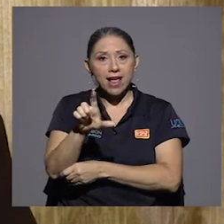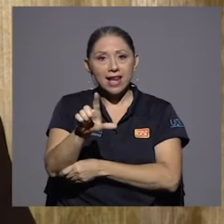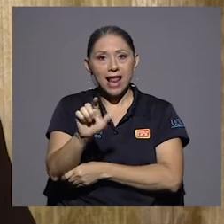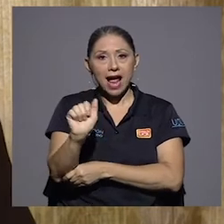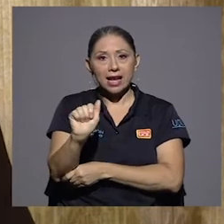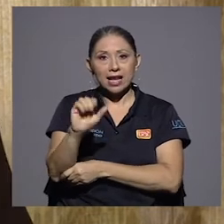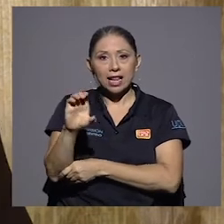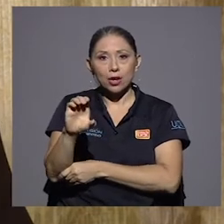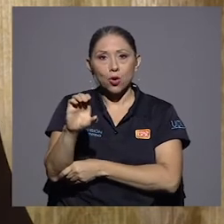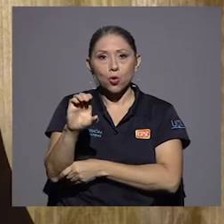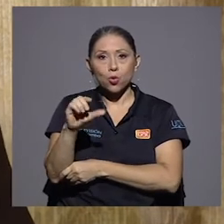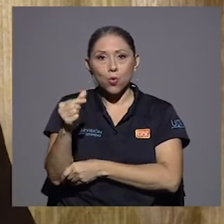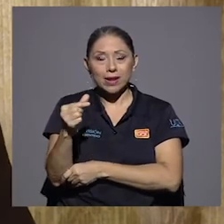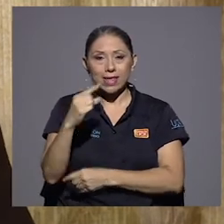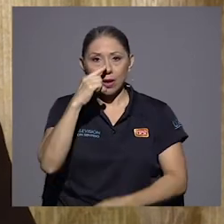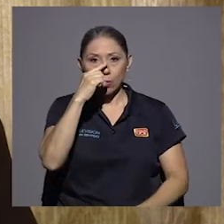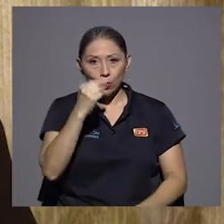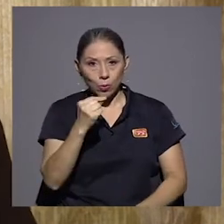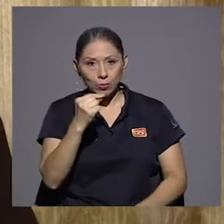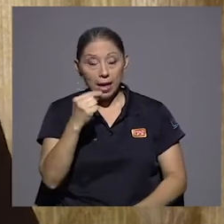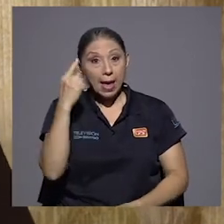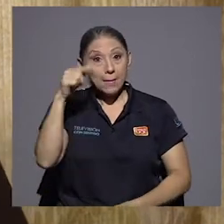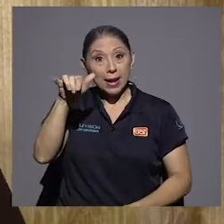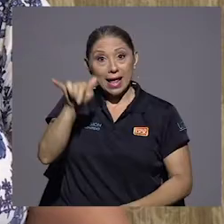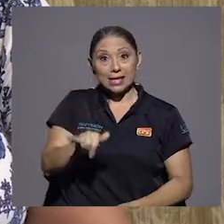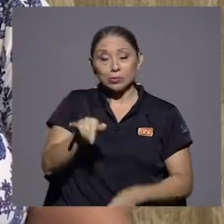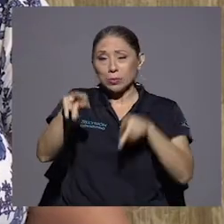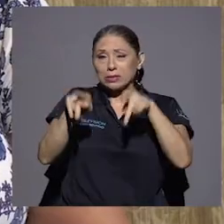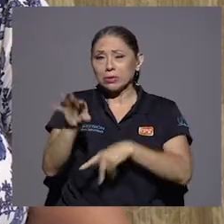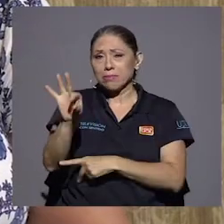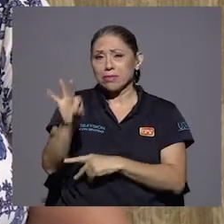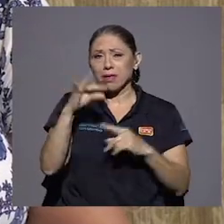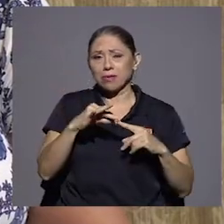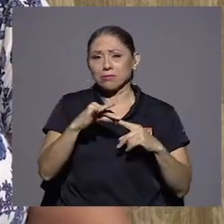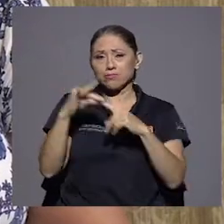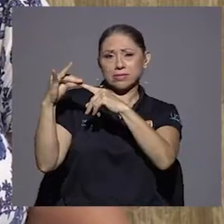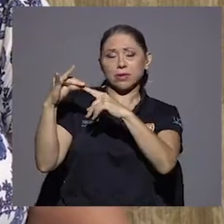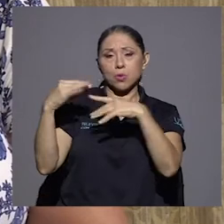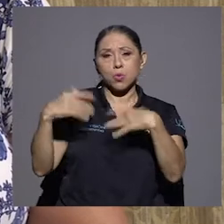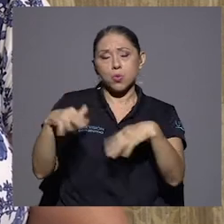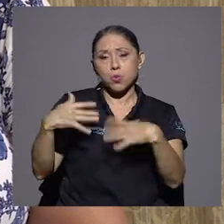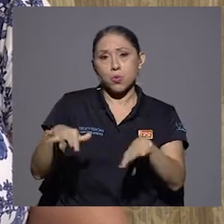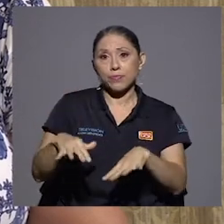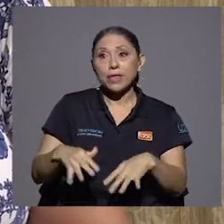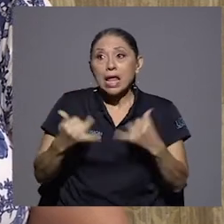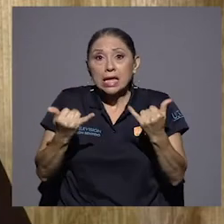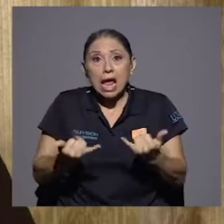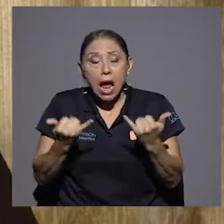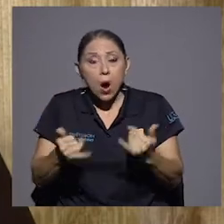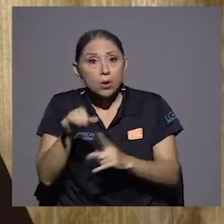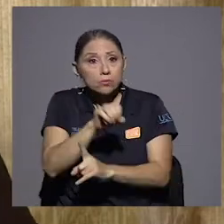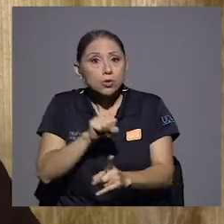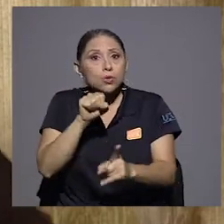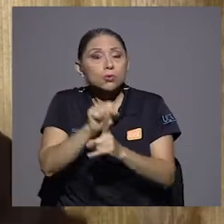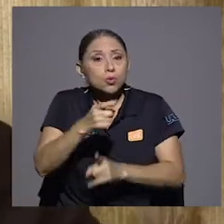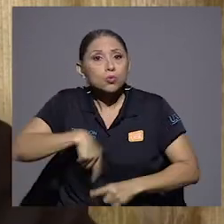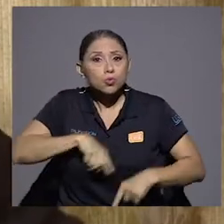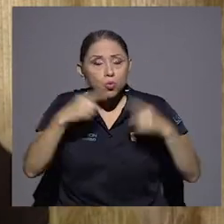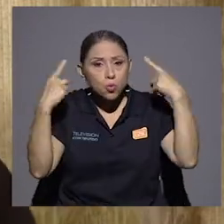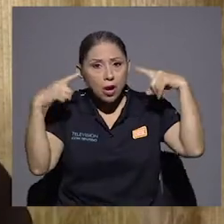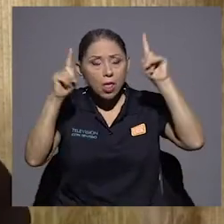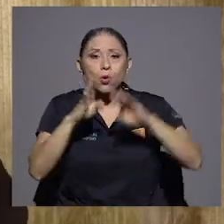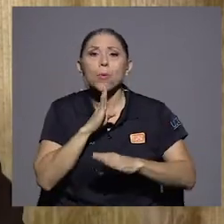Para eso tenemos una invitada para nosotros especialísima, especialísima, y que en medio de todo esto hemos logrado poder